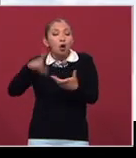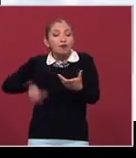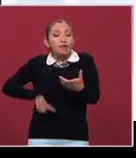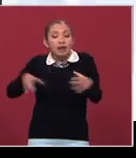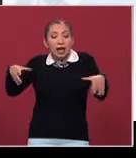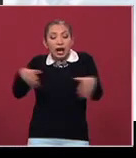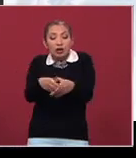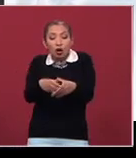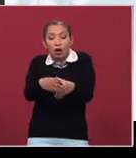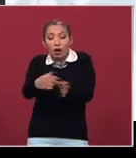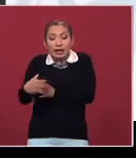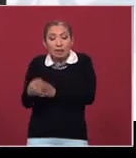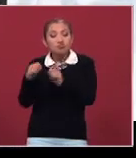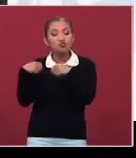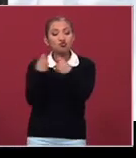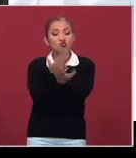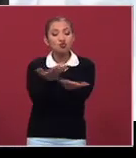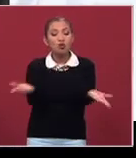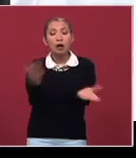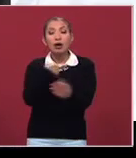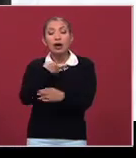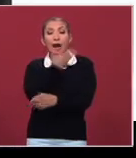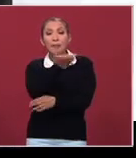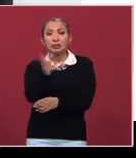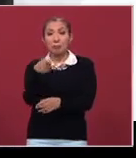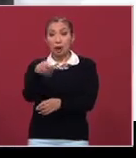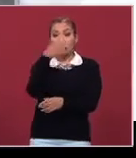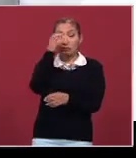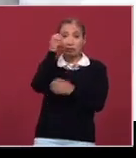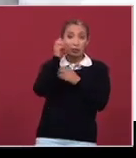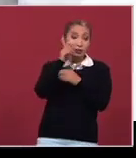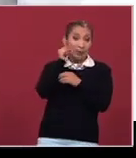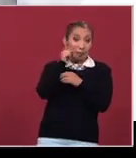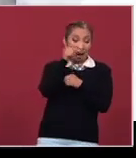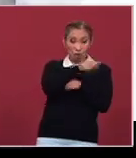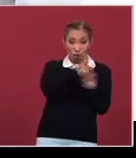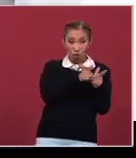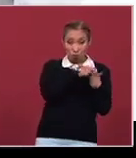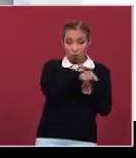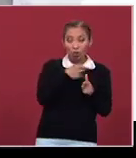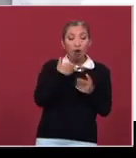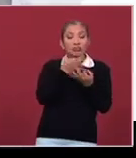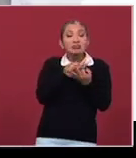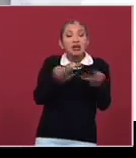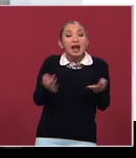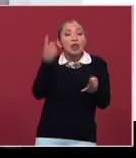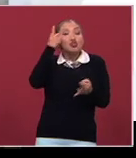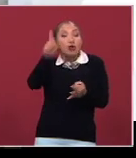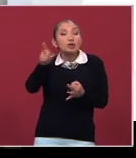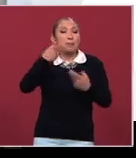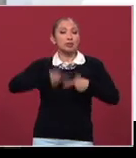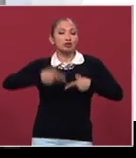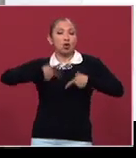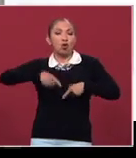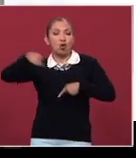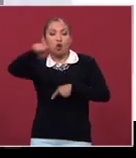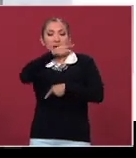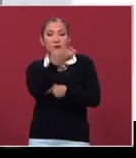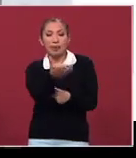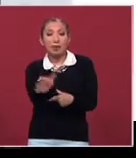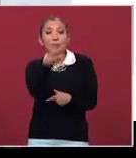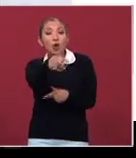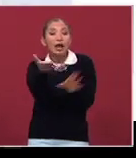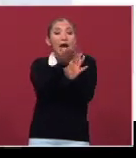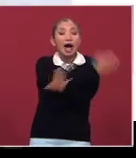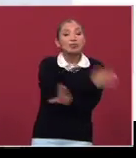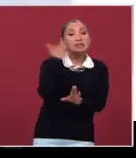nación les da en su fructo a los campesinos, pero los zapatistas no crean eso, ¿no? Las tierras son de los zapatistas desde la época de la colonia porque